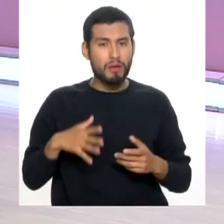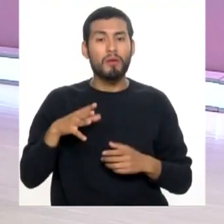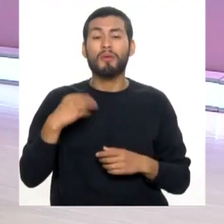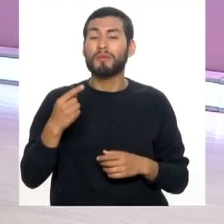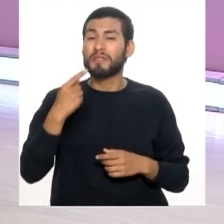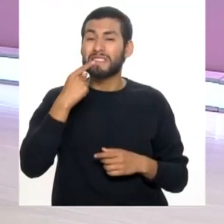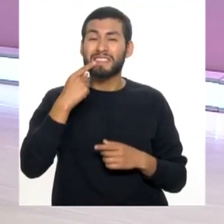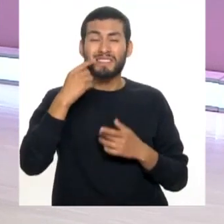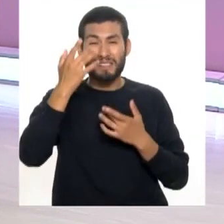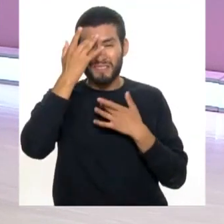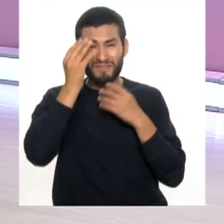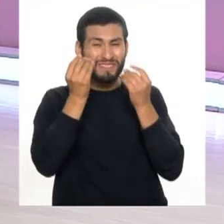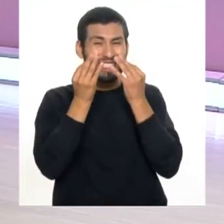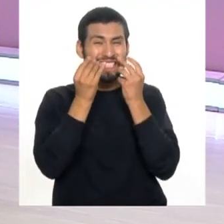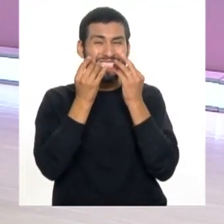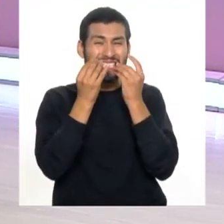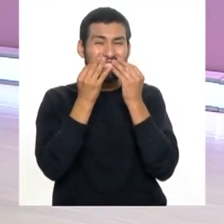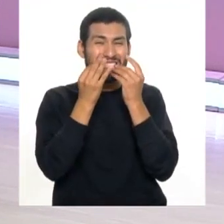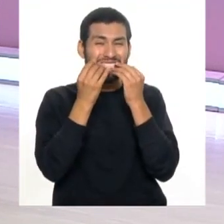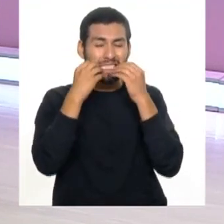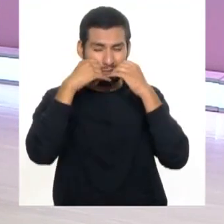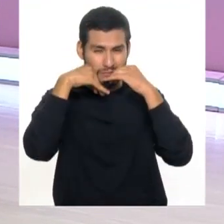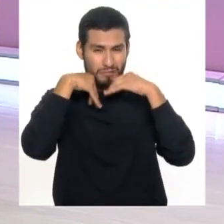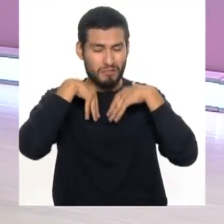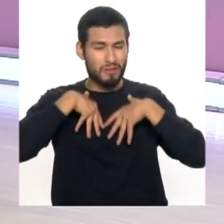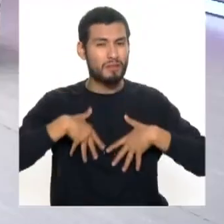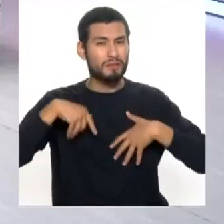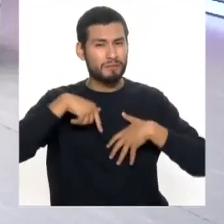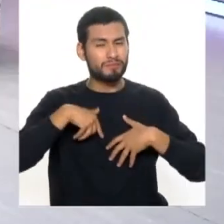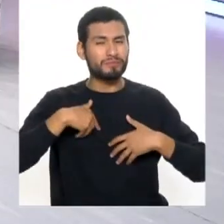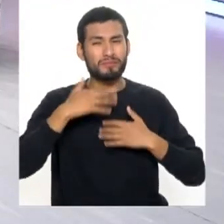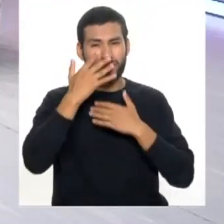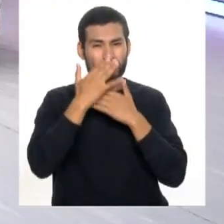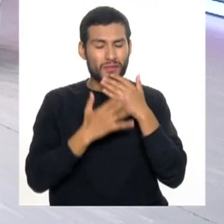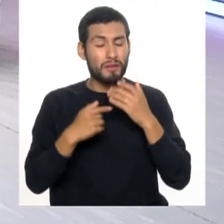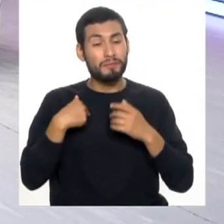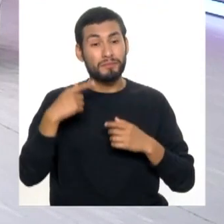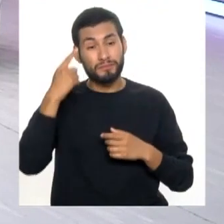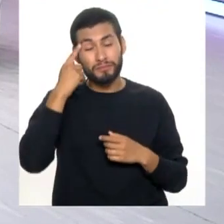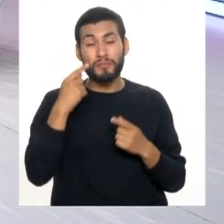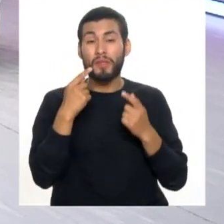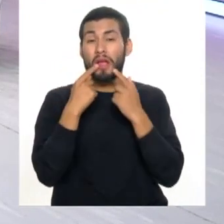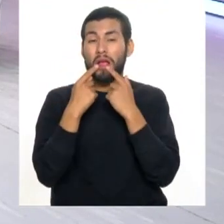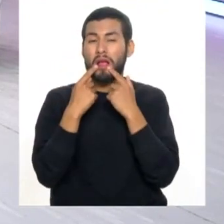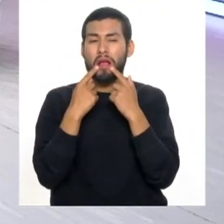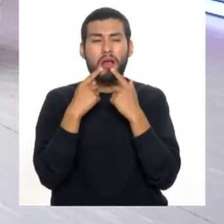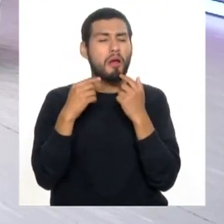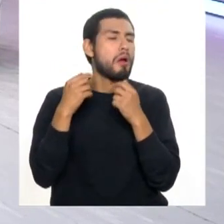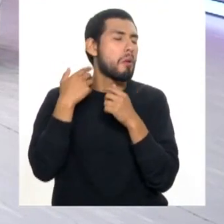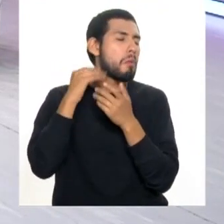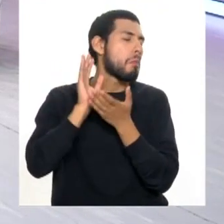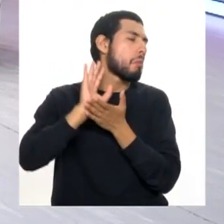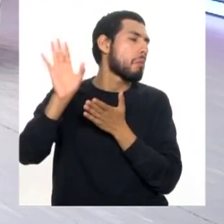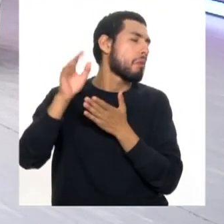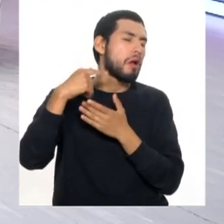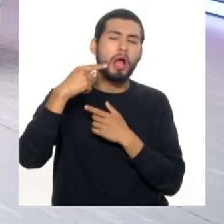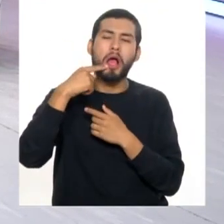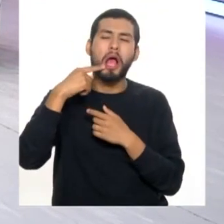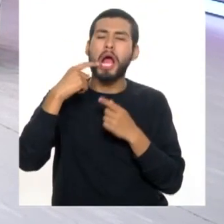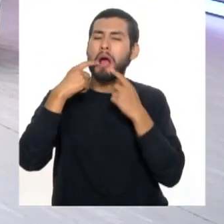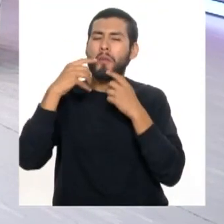cual convivimos crónicamente y que esté en contacto con nuestro torrente sanguíneo porque pensamos que la boca es un órgano fuera. Entonces,